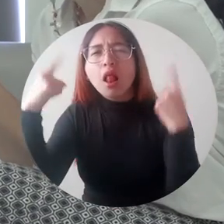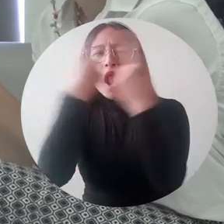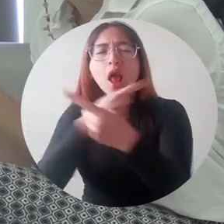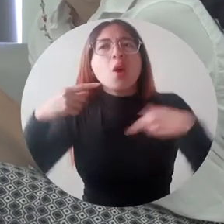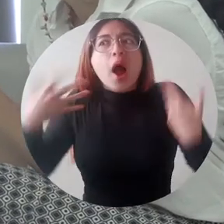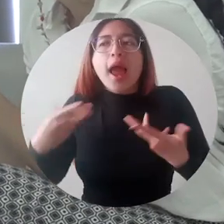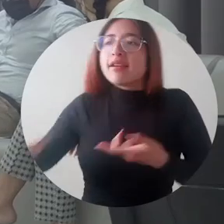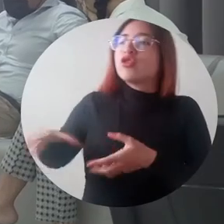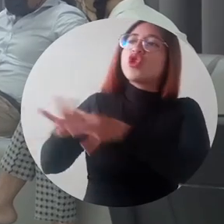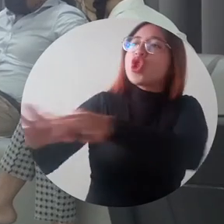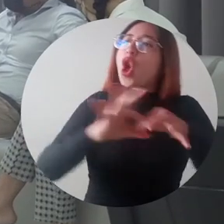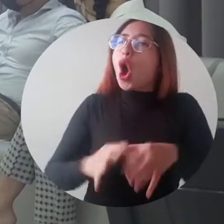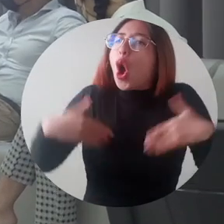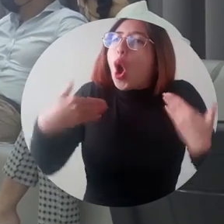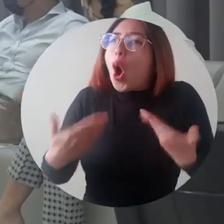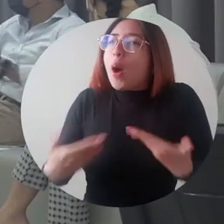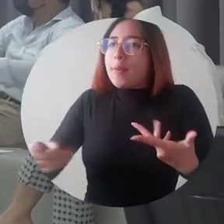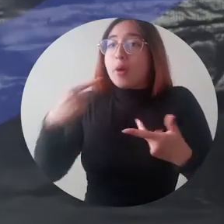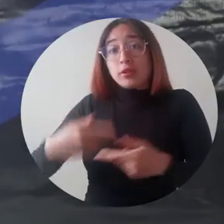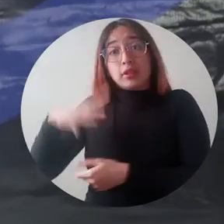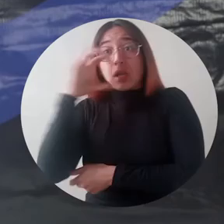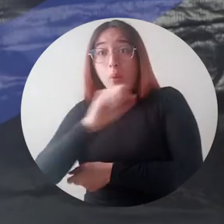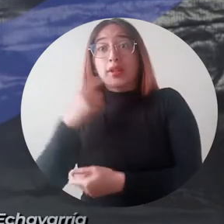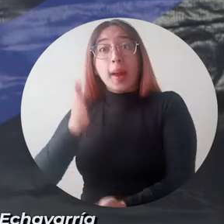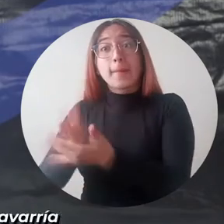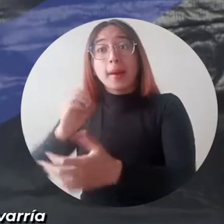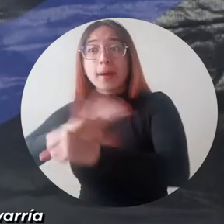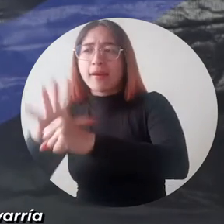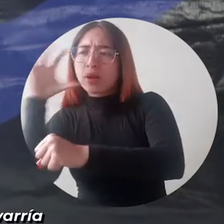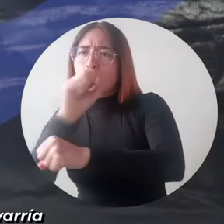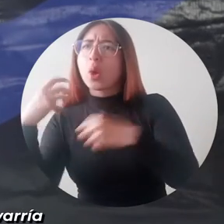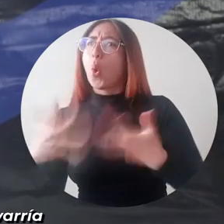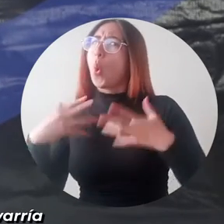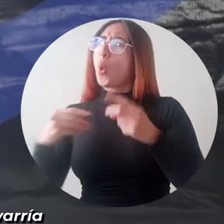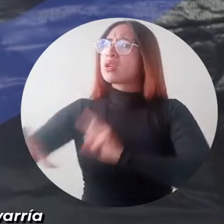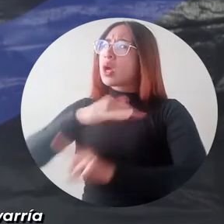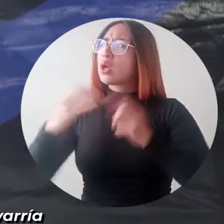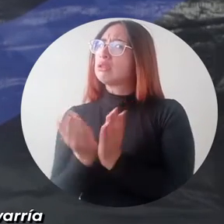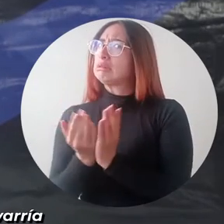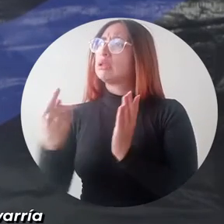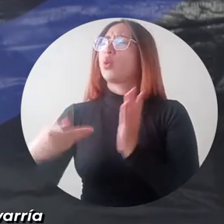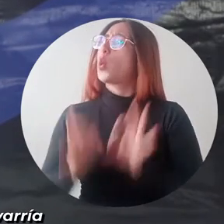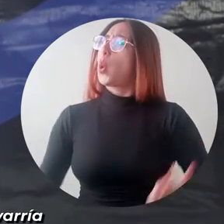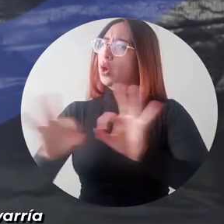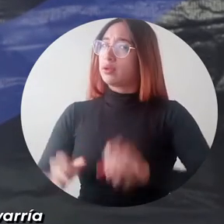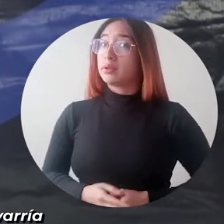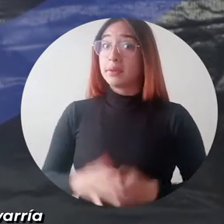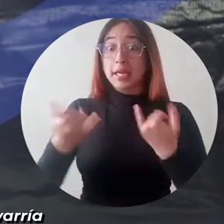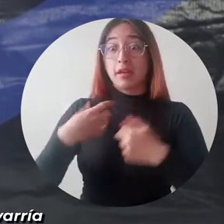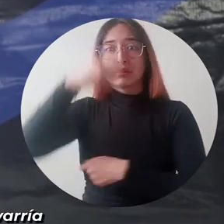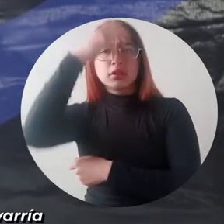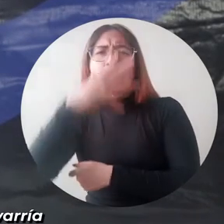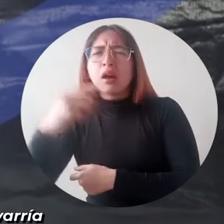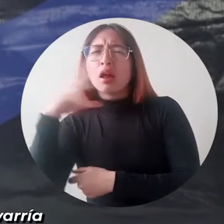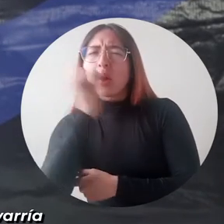la educación es vital, la pandemia los buzos de manifiesto. El evento hoy es muy importante porque Santa Marta Cómo Vamos pone en evidencia